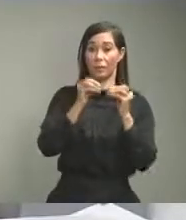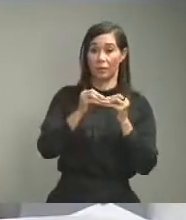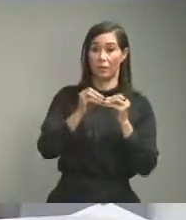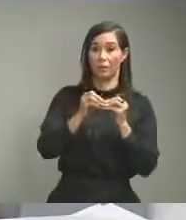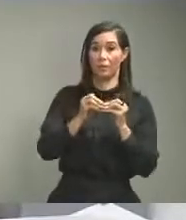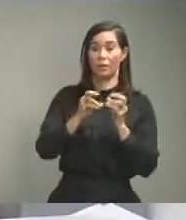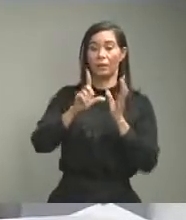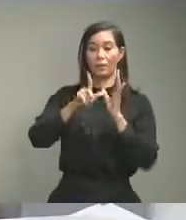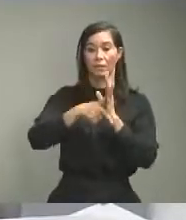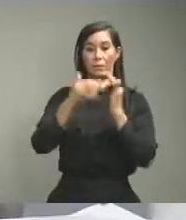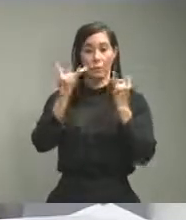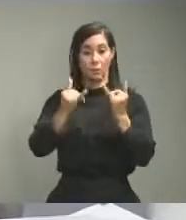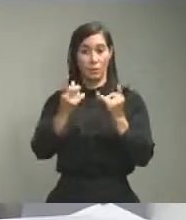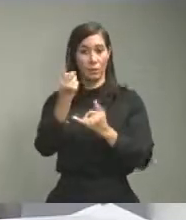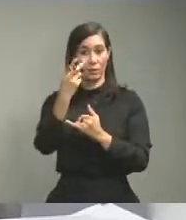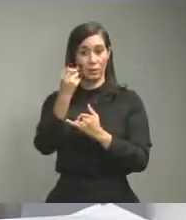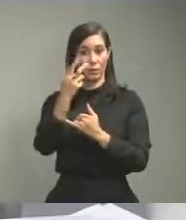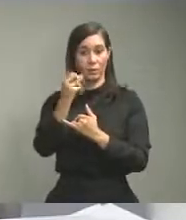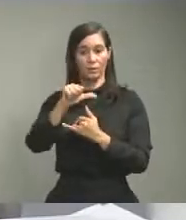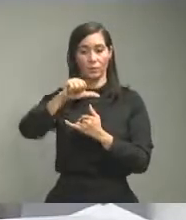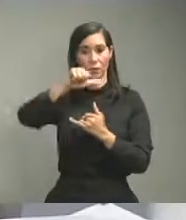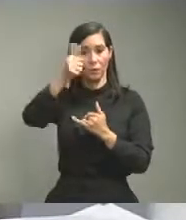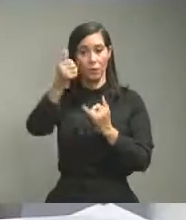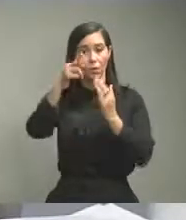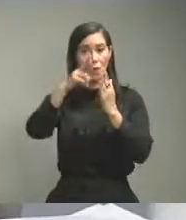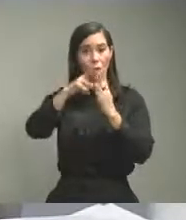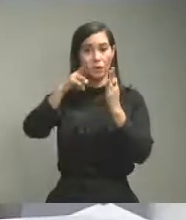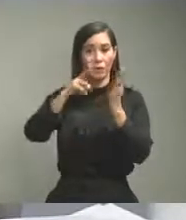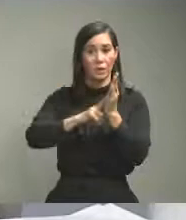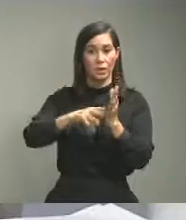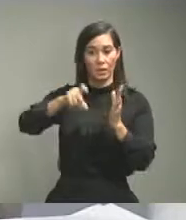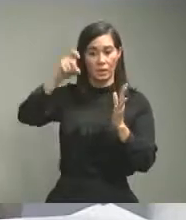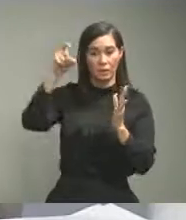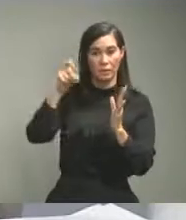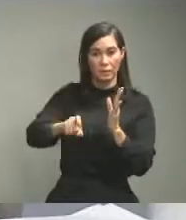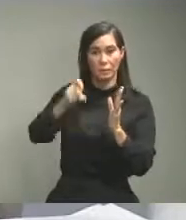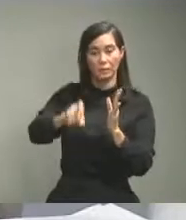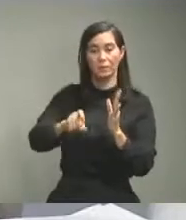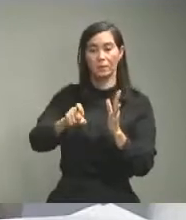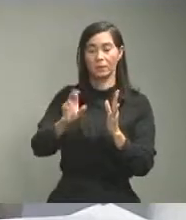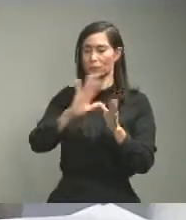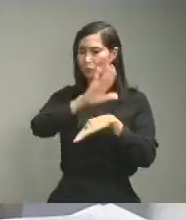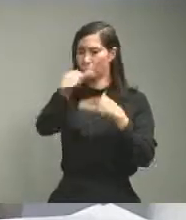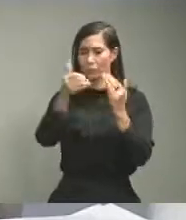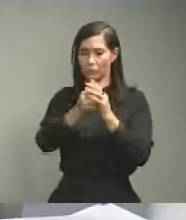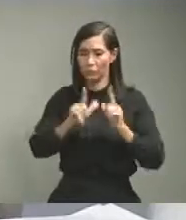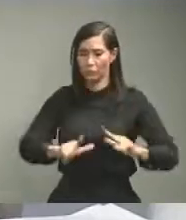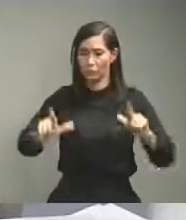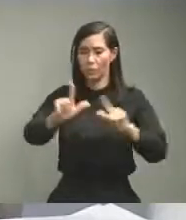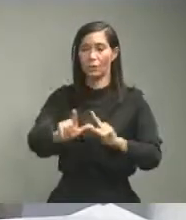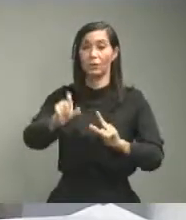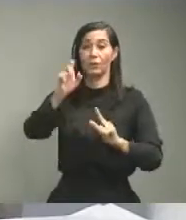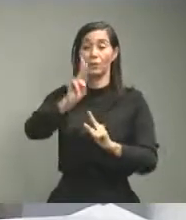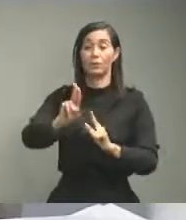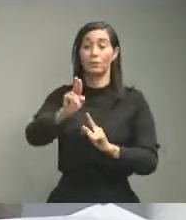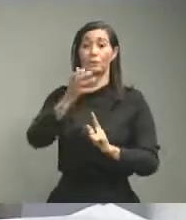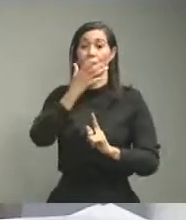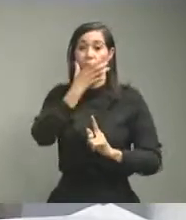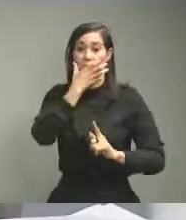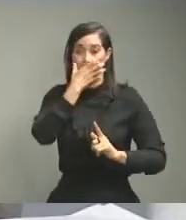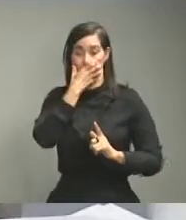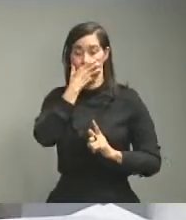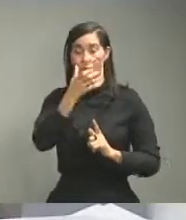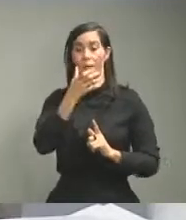a conocer en el mediodía de hoy que obliga al uso de las mascarillas en los espacios públicos despendios